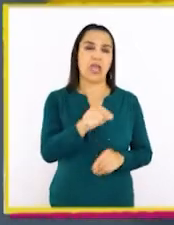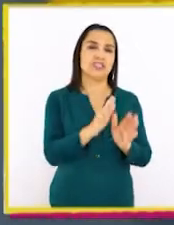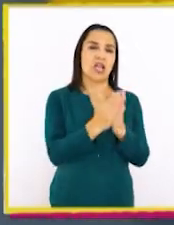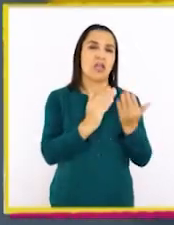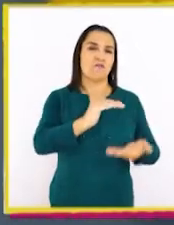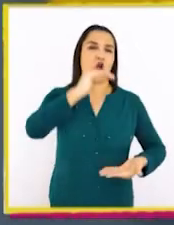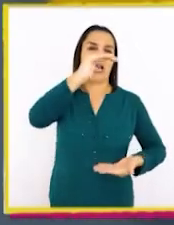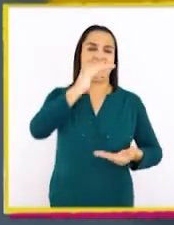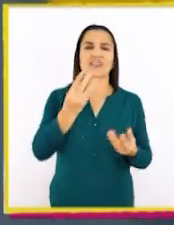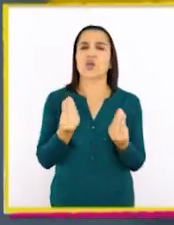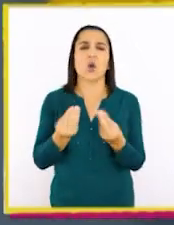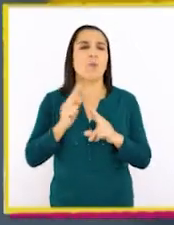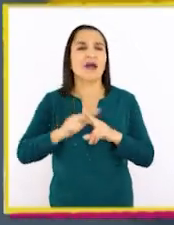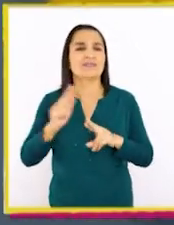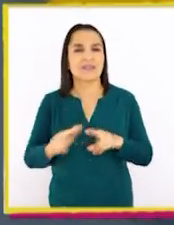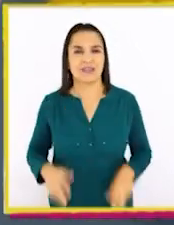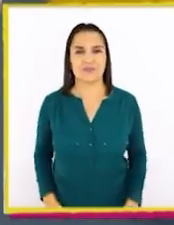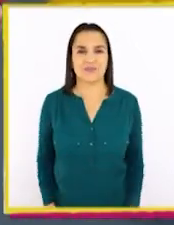¿Qué podemos hacer?